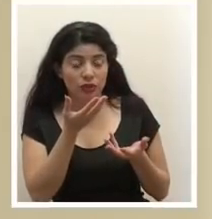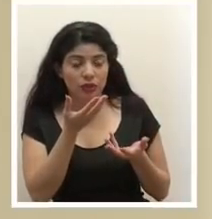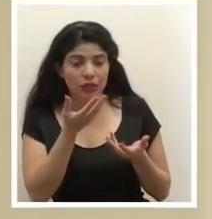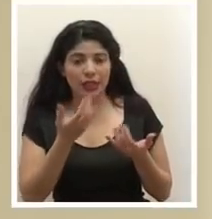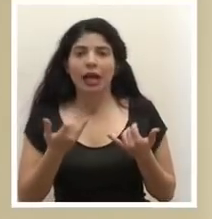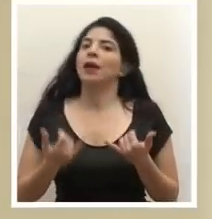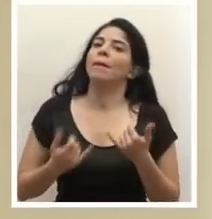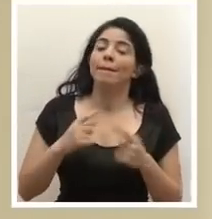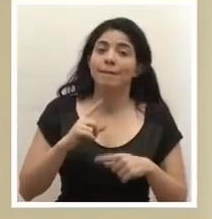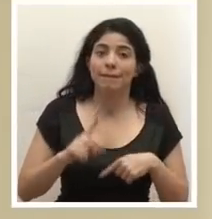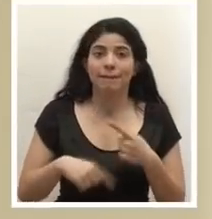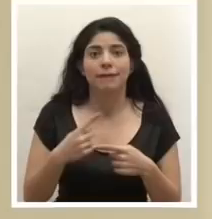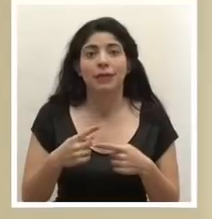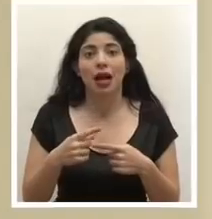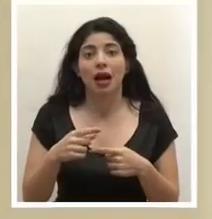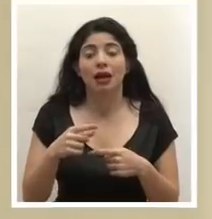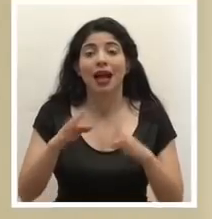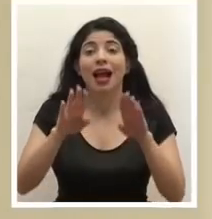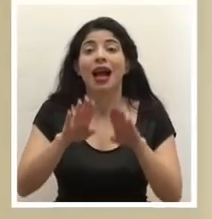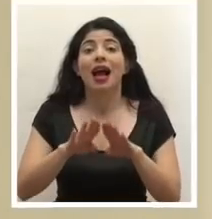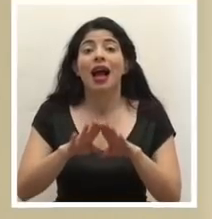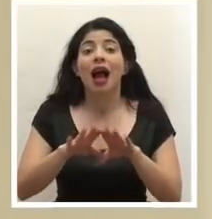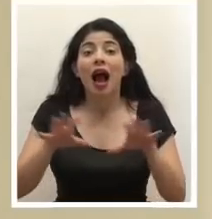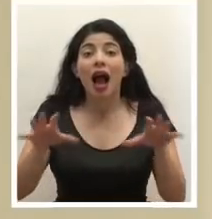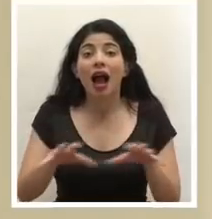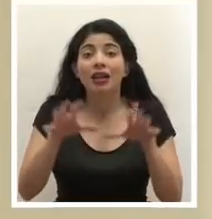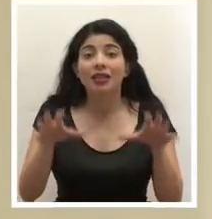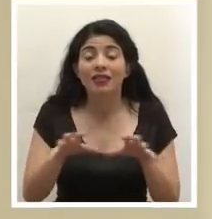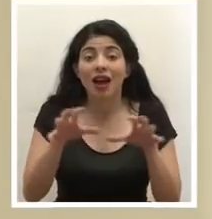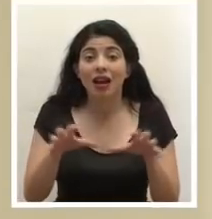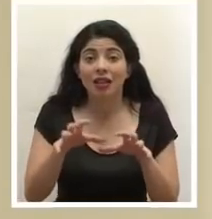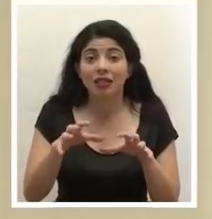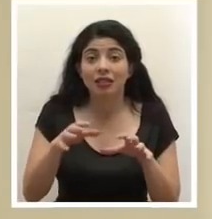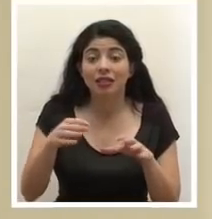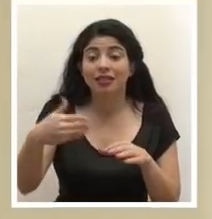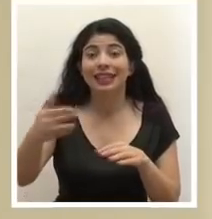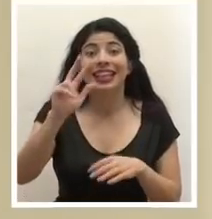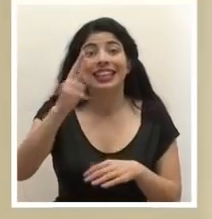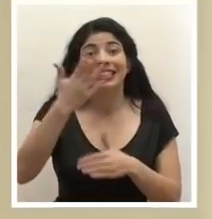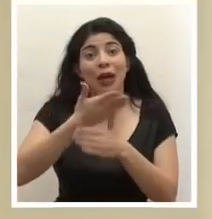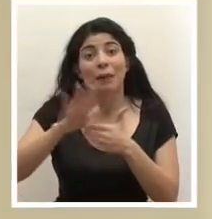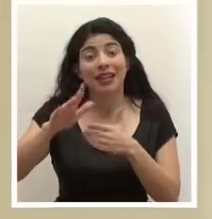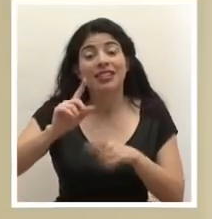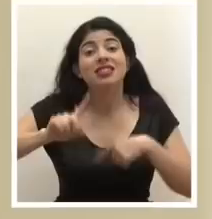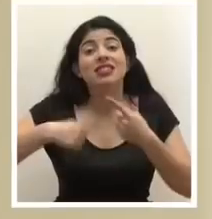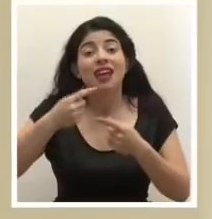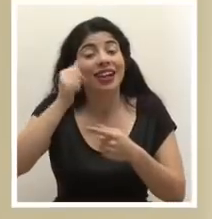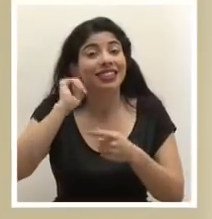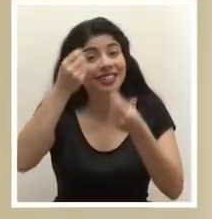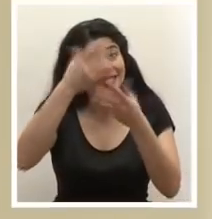vamos a postergar la activación de la fase 3 que anunciamos ayer,